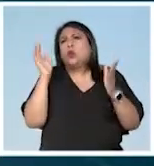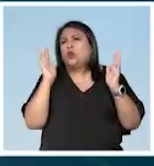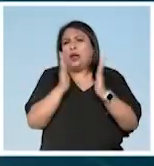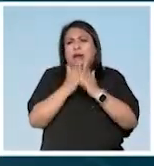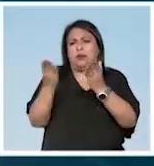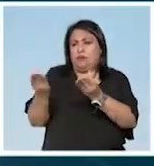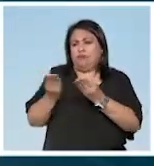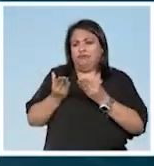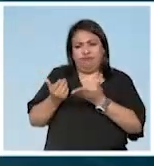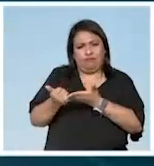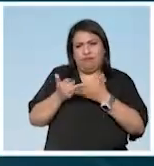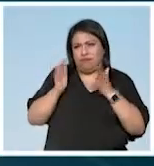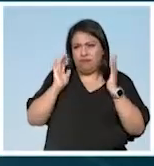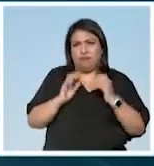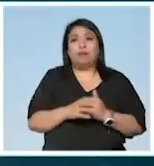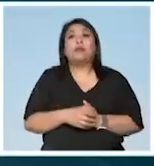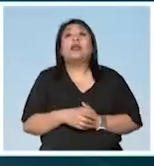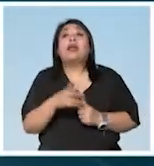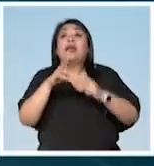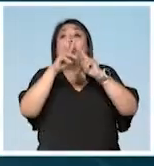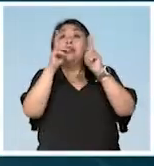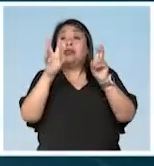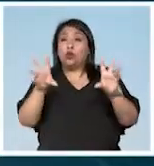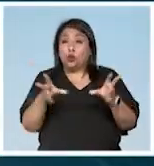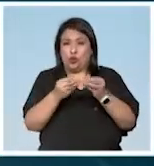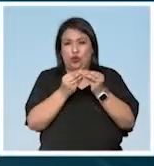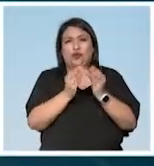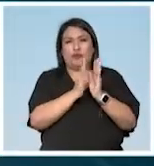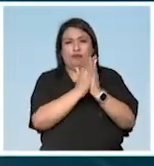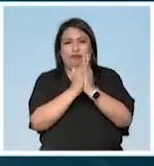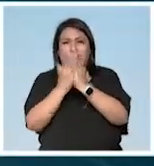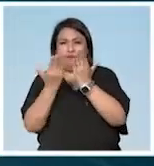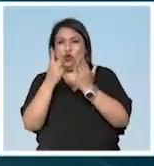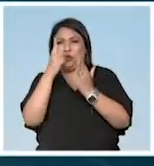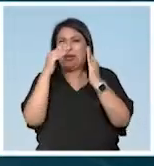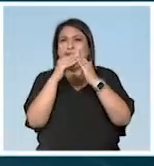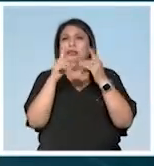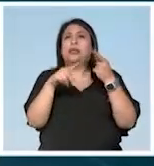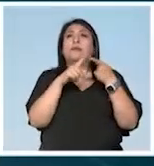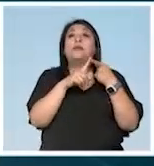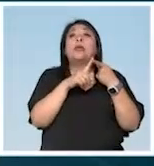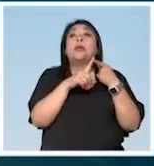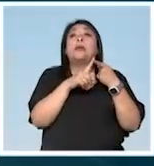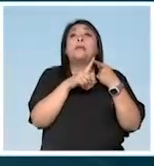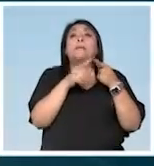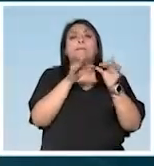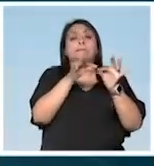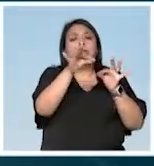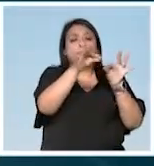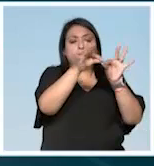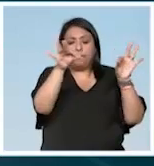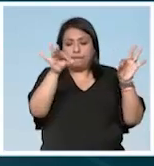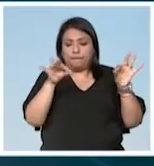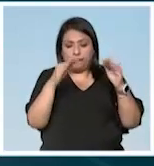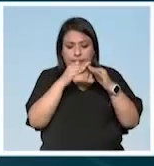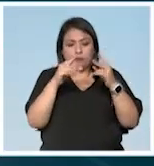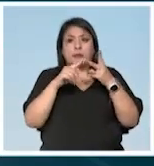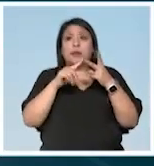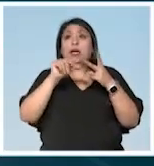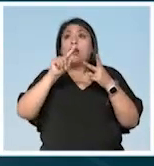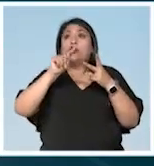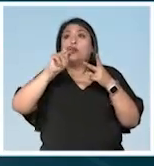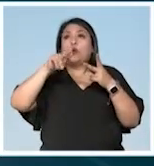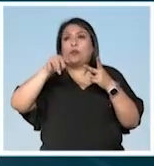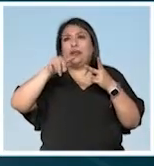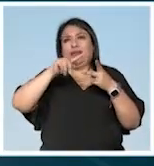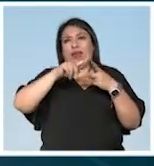de cabecera. Los títulos que conforman la colección Una Casa son las medidas de una casa, antropometría